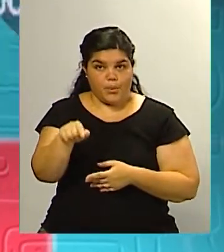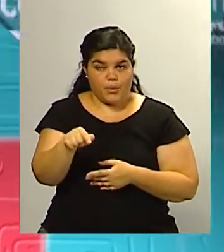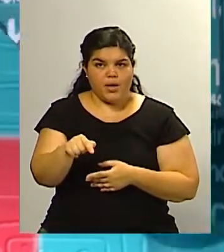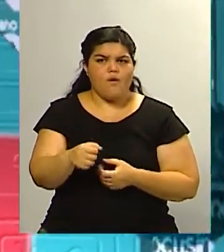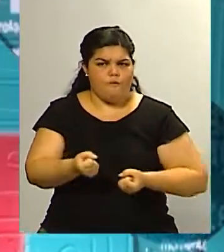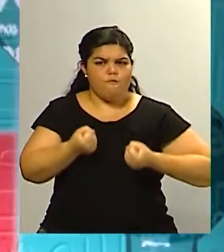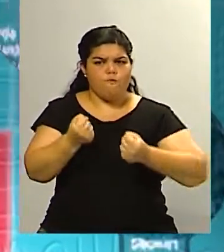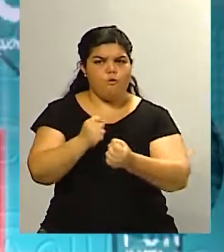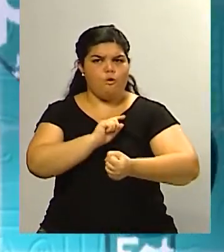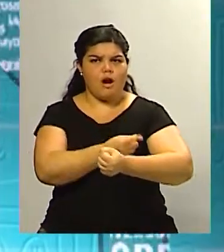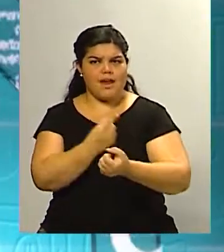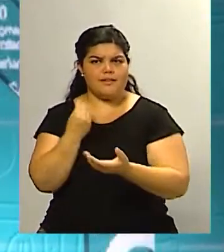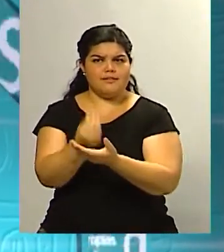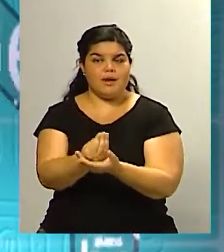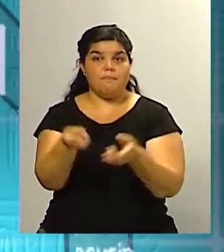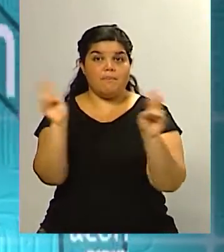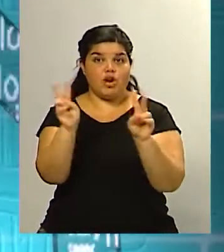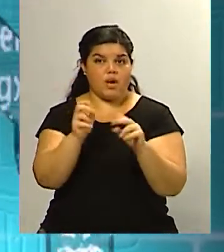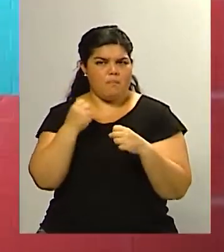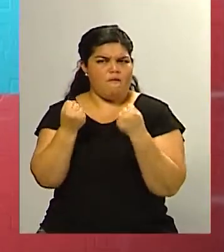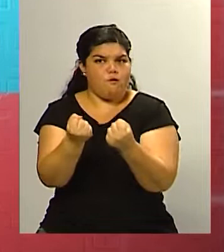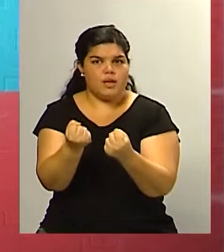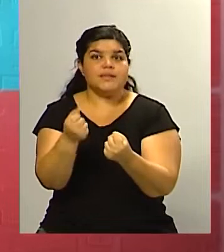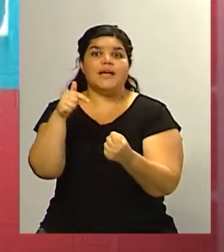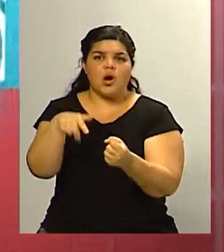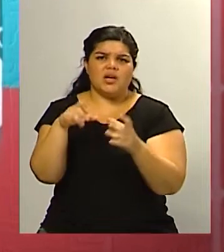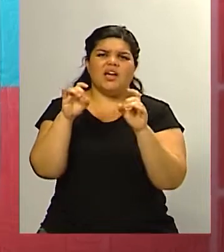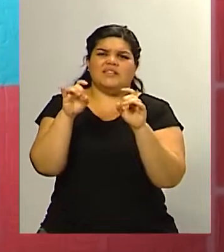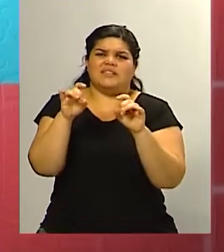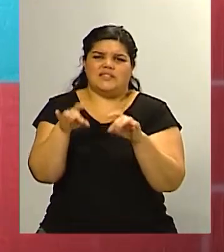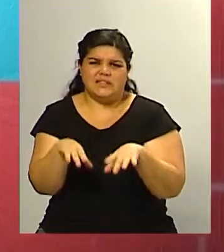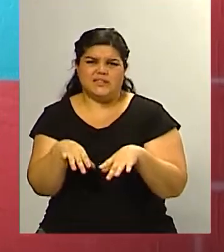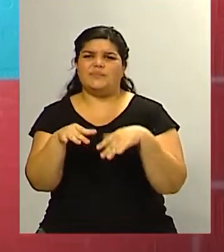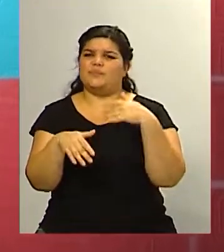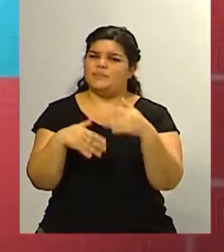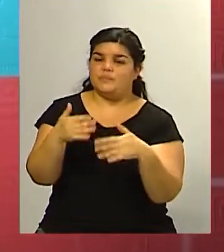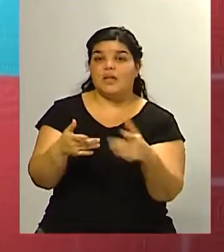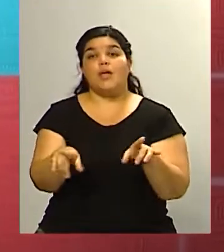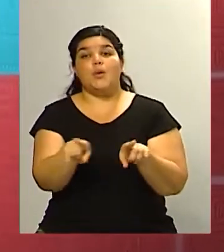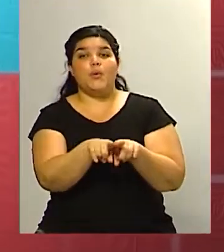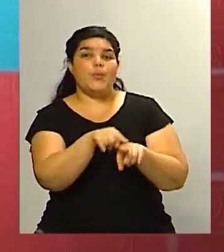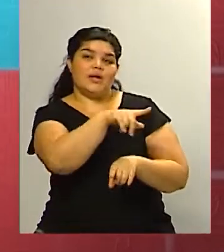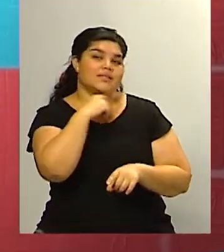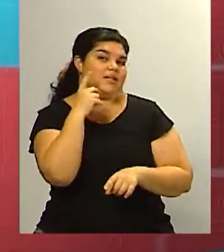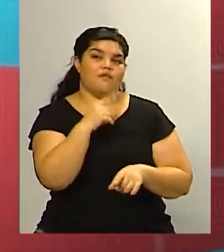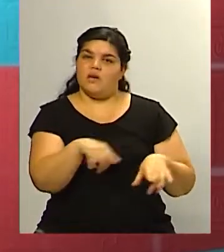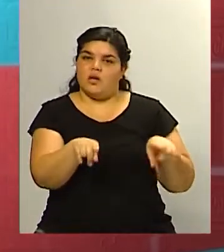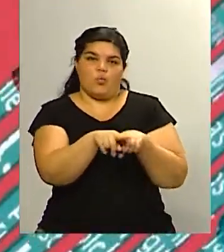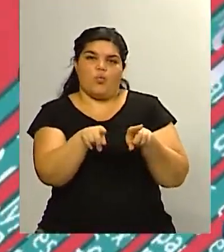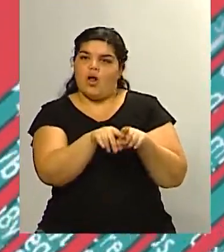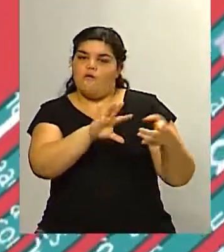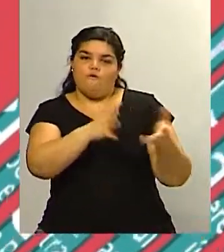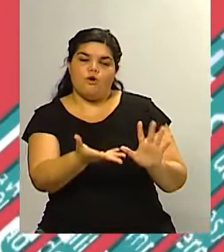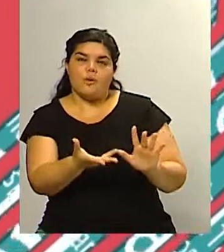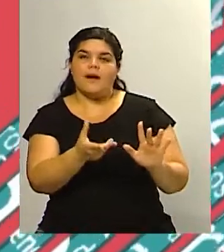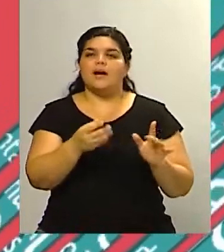lo son hoy tanto pero es una posibilidad al igual que es en Rafael son todos juegos de